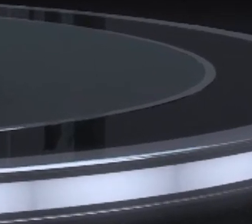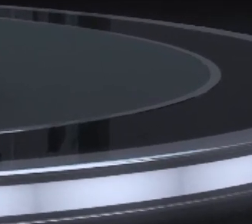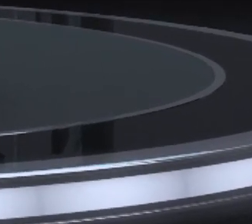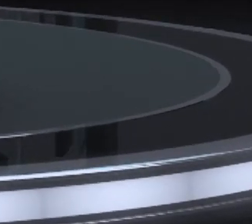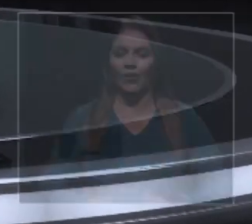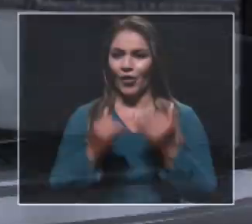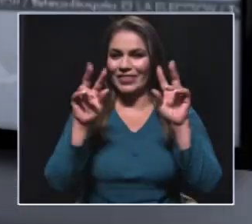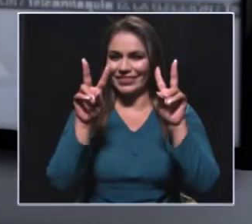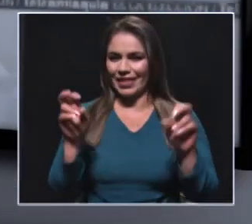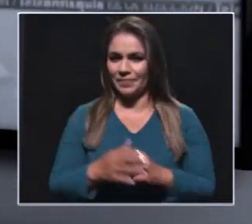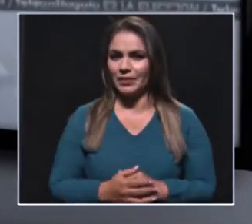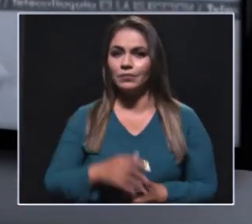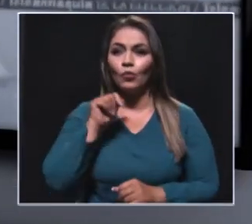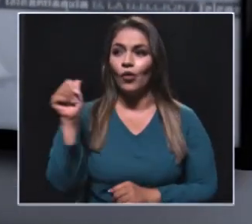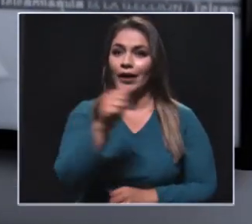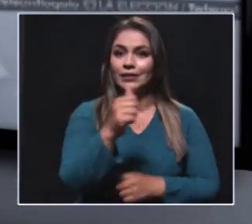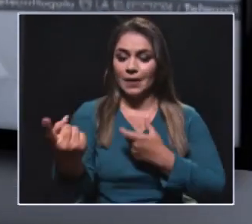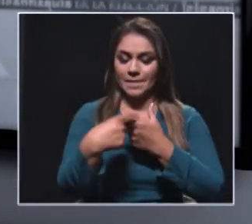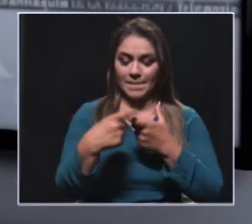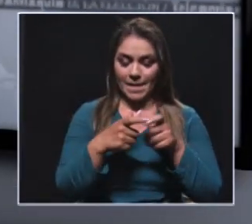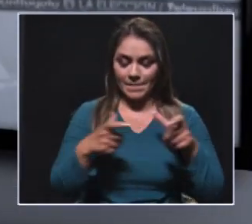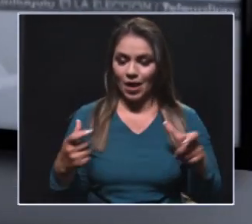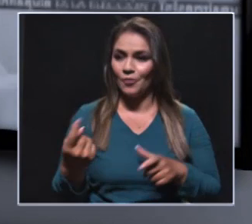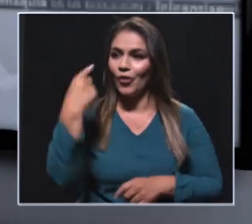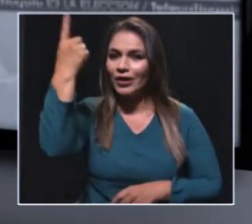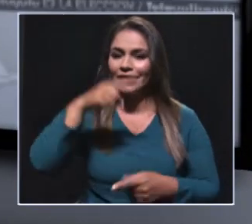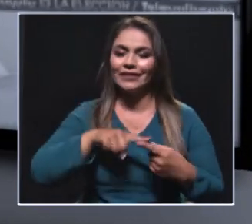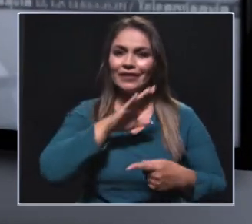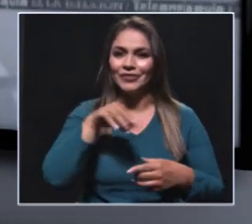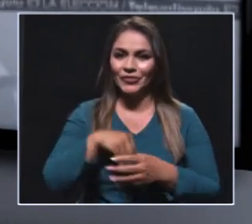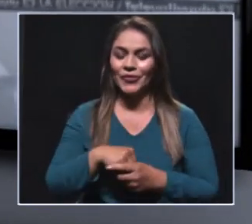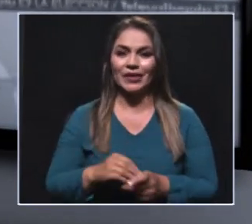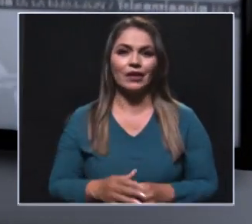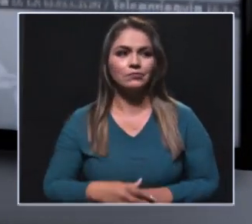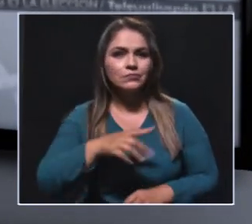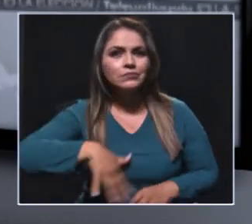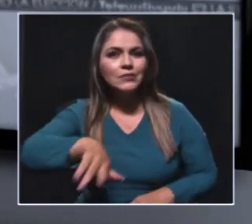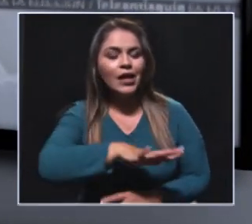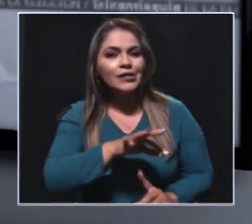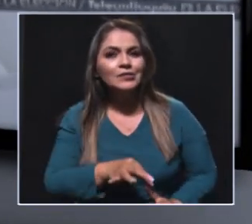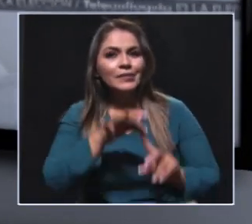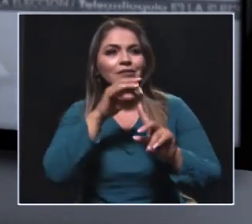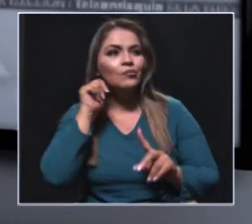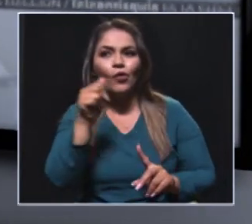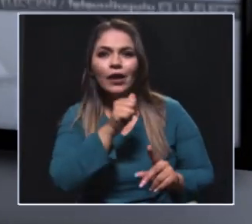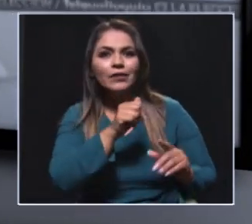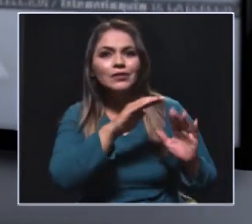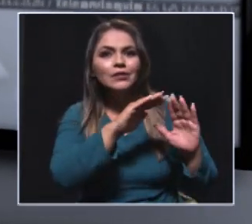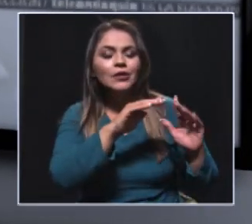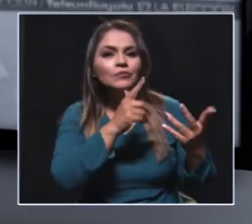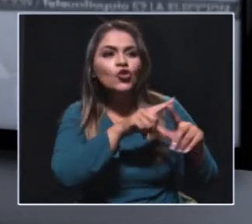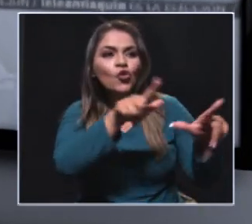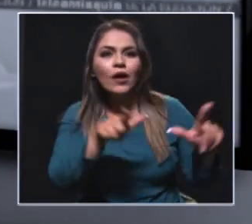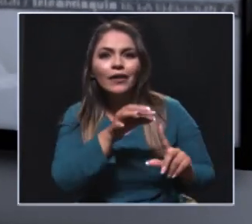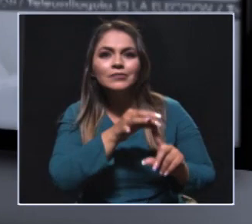Estamos hablando hoy de ese reto de las mujeres en la política de Antioquia que tiene una escuela de entrenamiento para las mujeres para que sean